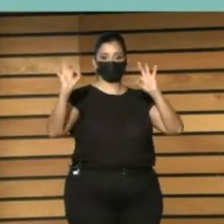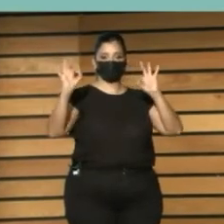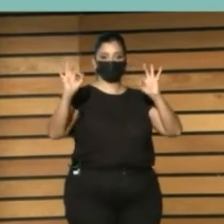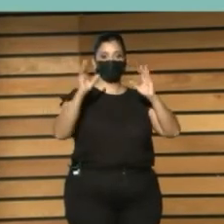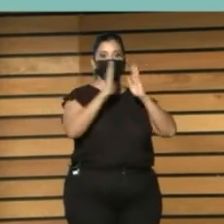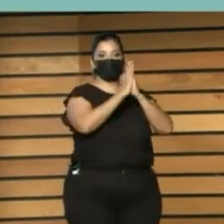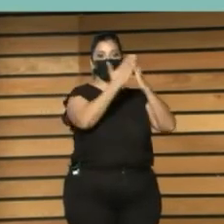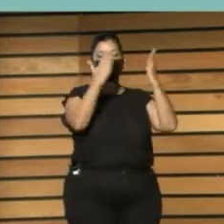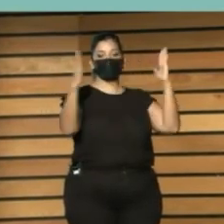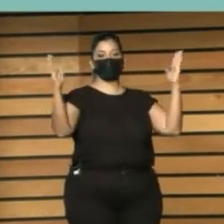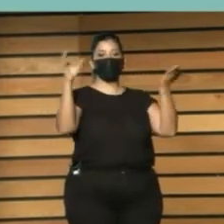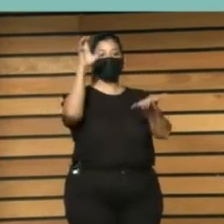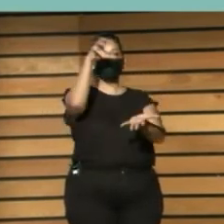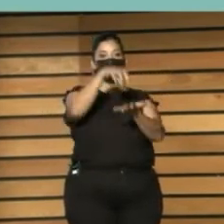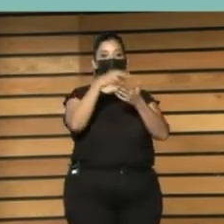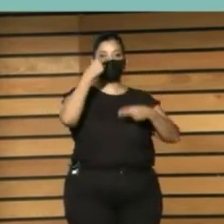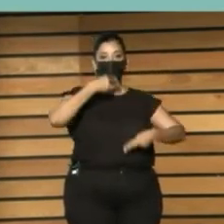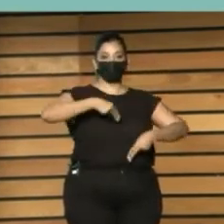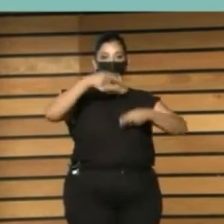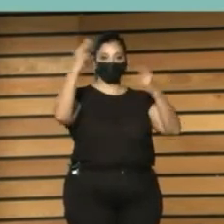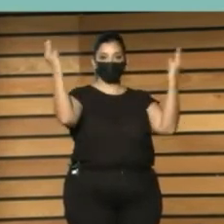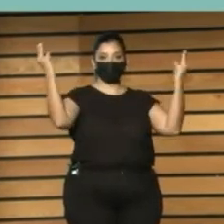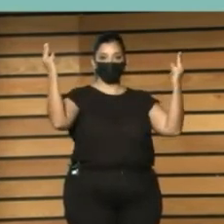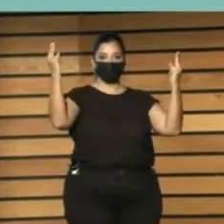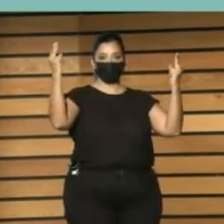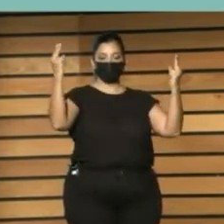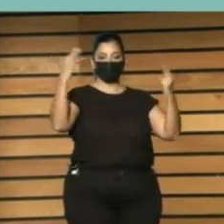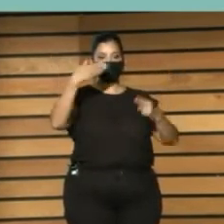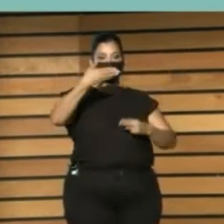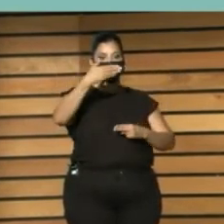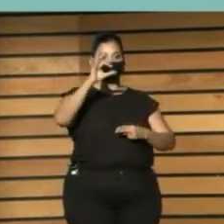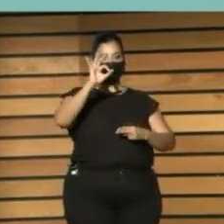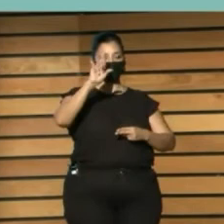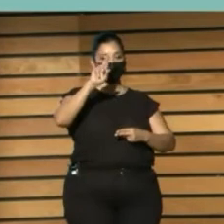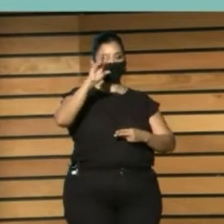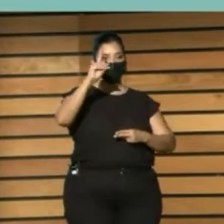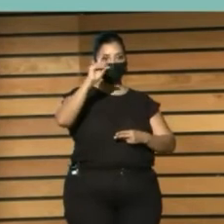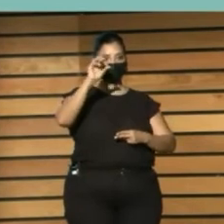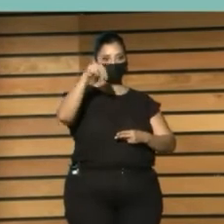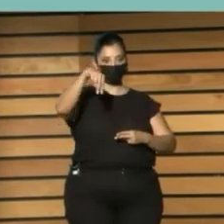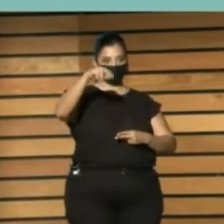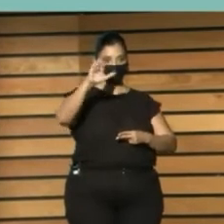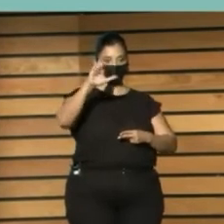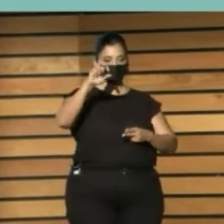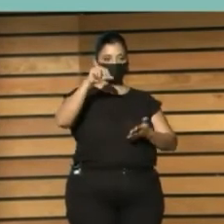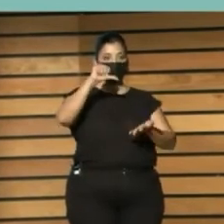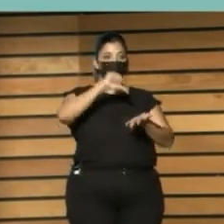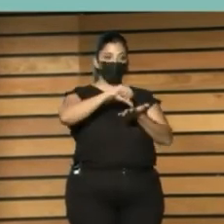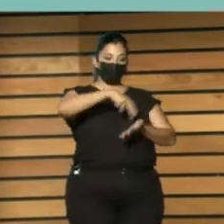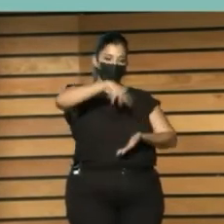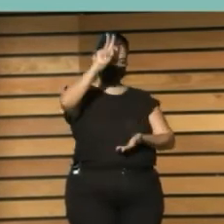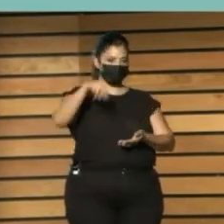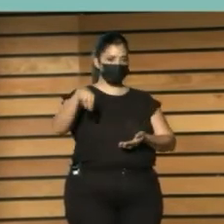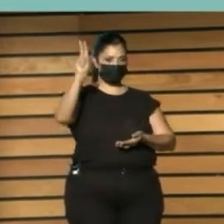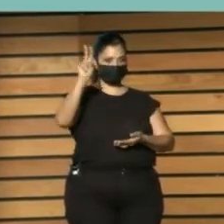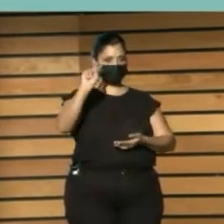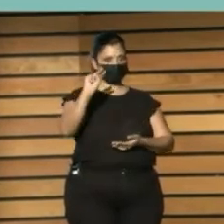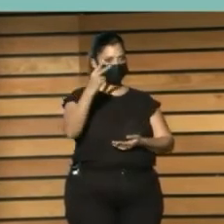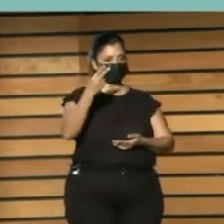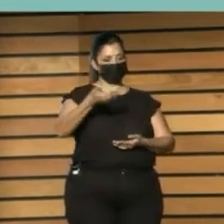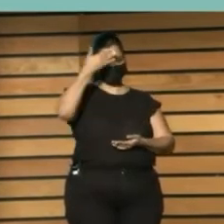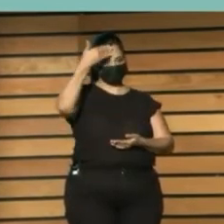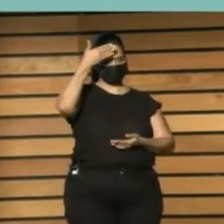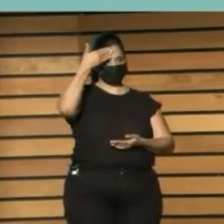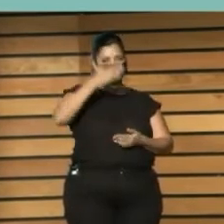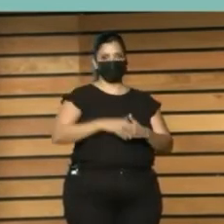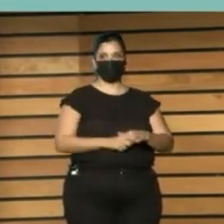biblioteca Pública De Borgen Que es La segunda ciudad De Noruega Y es una buena